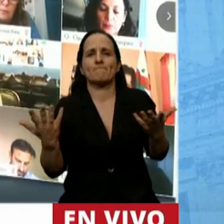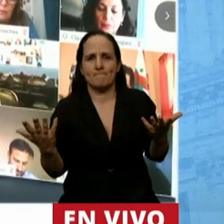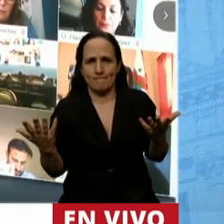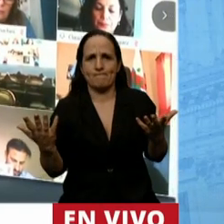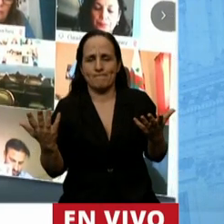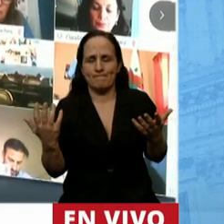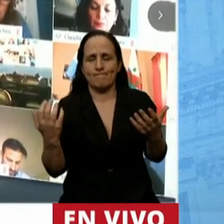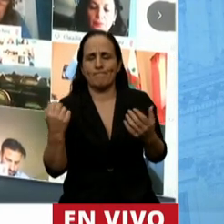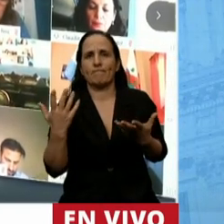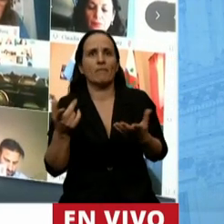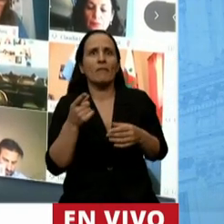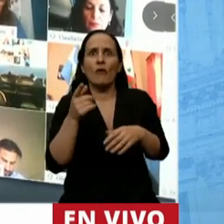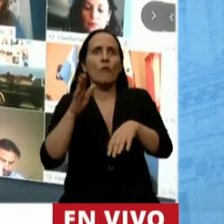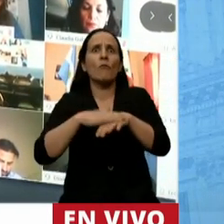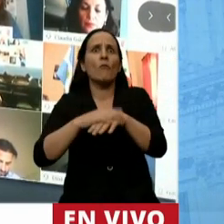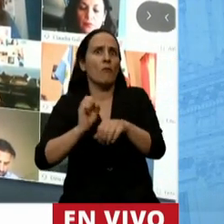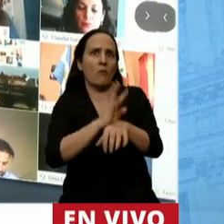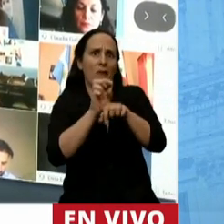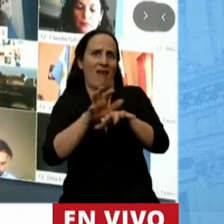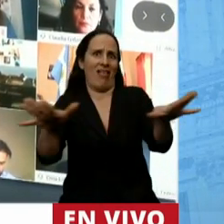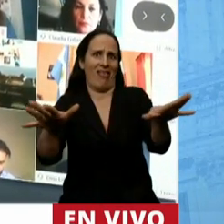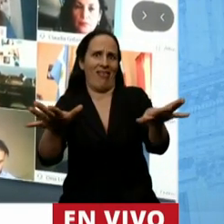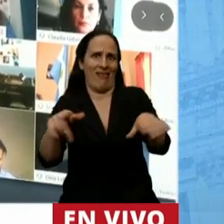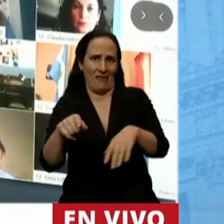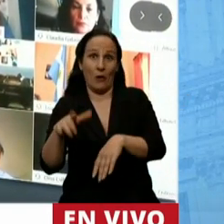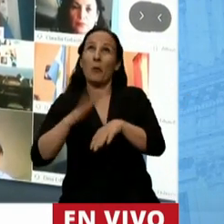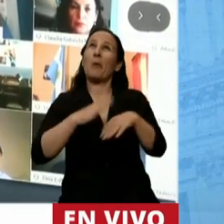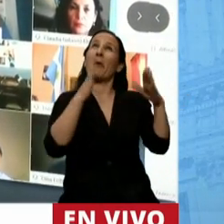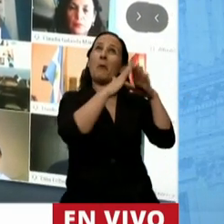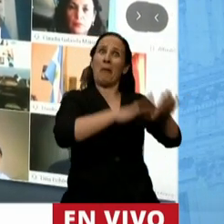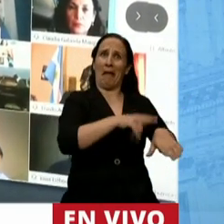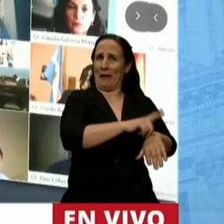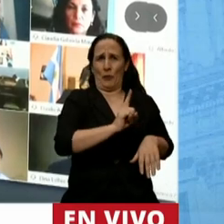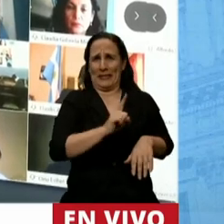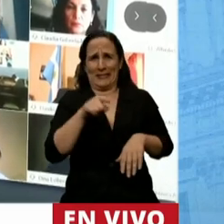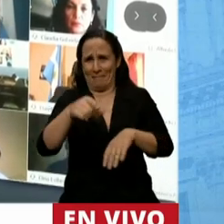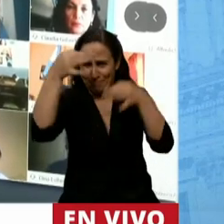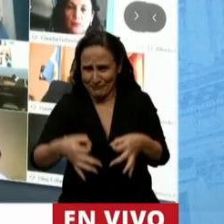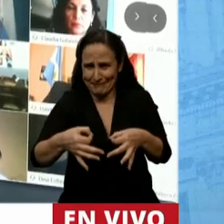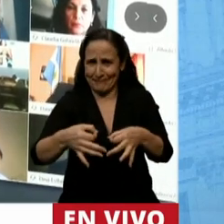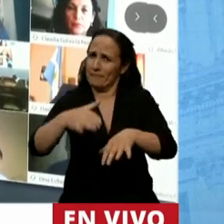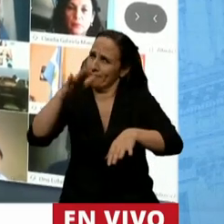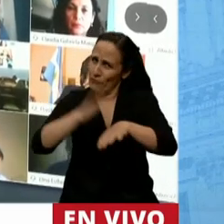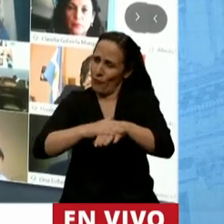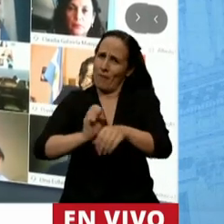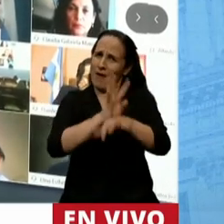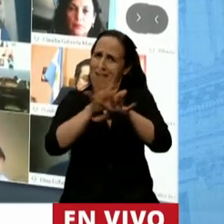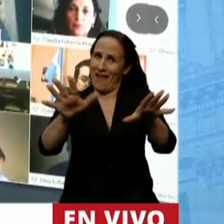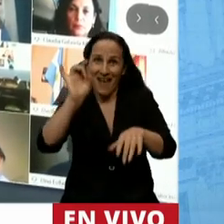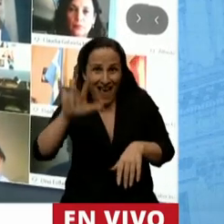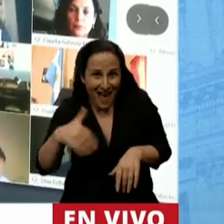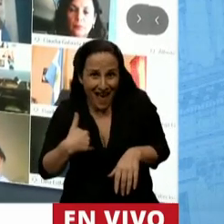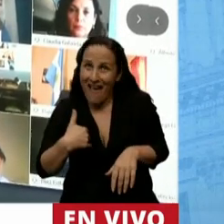la pandemia no la cuarentena esto lo podemos ver también con claridad en distintos países